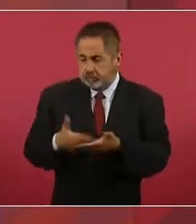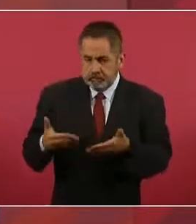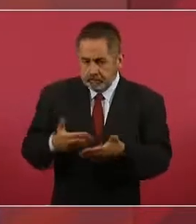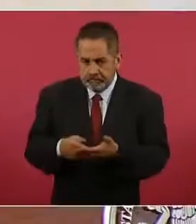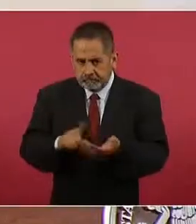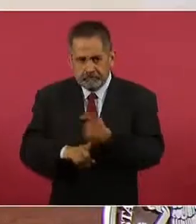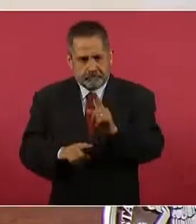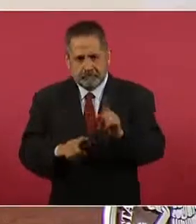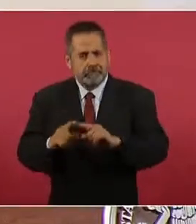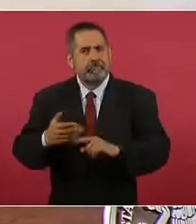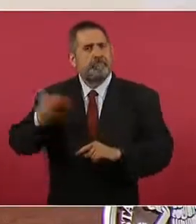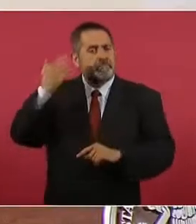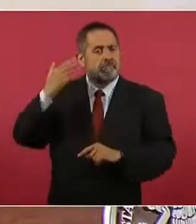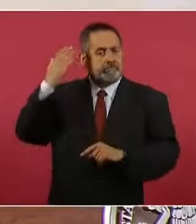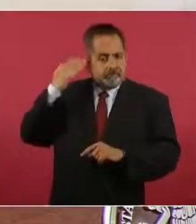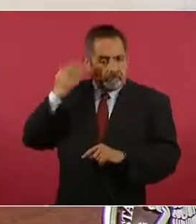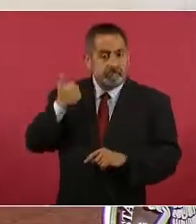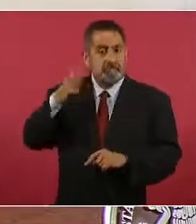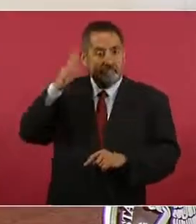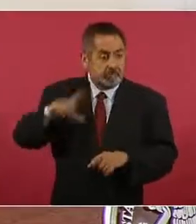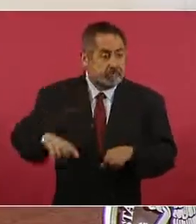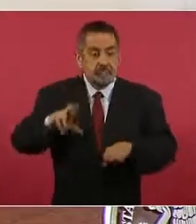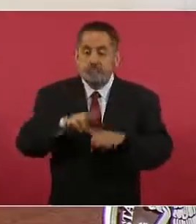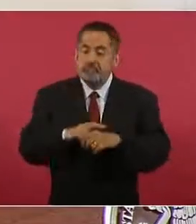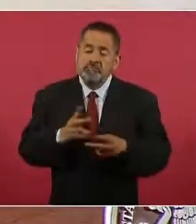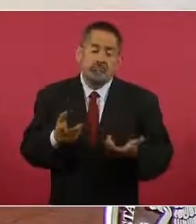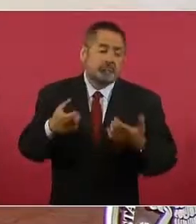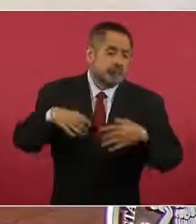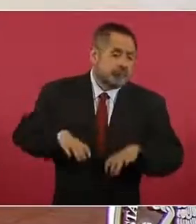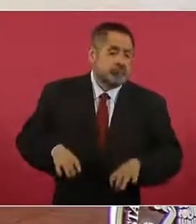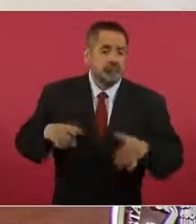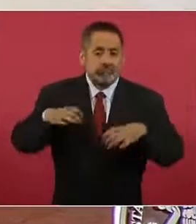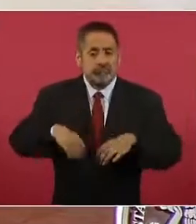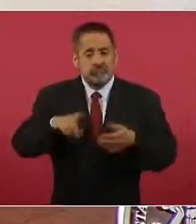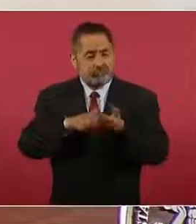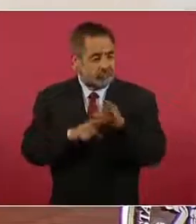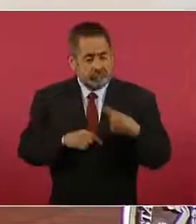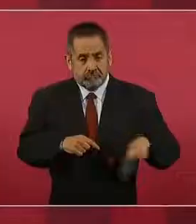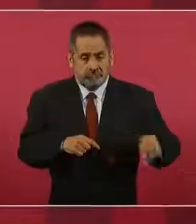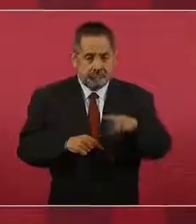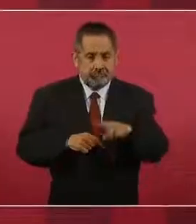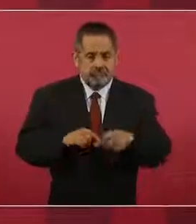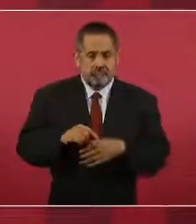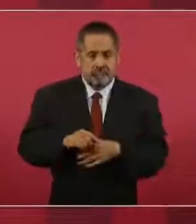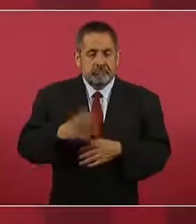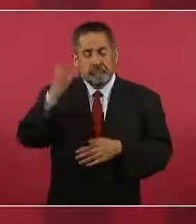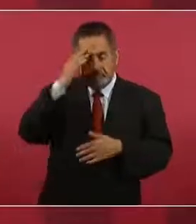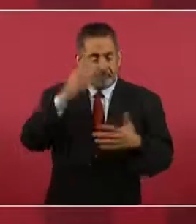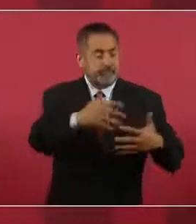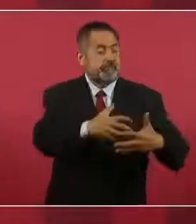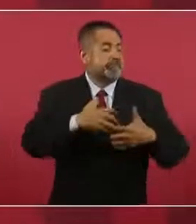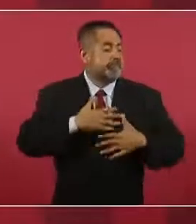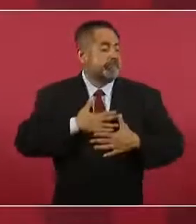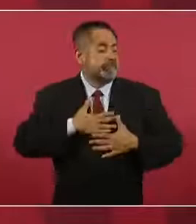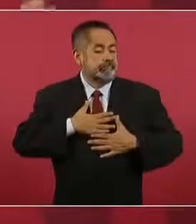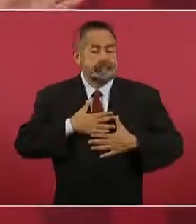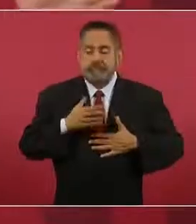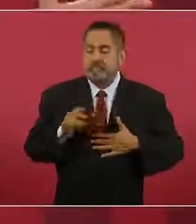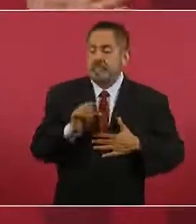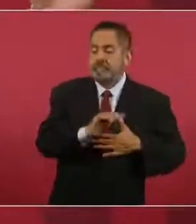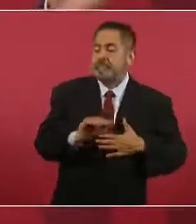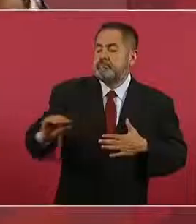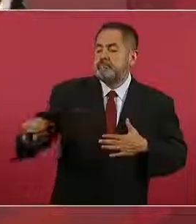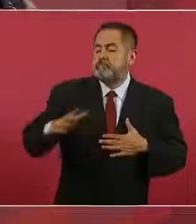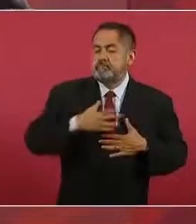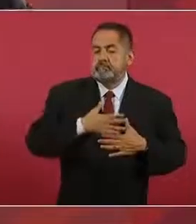pero antes eran estas me corresponden a mí y yo voy